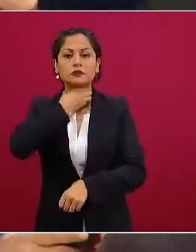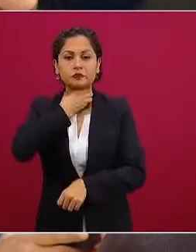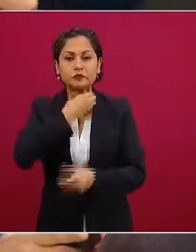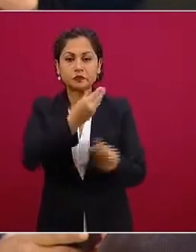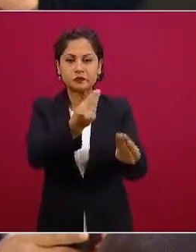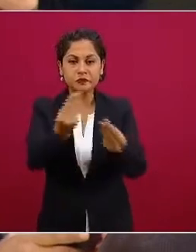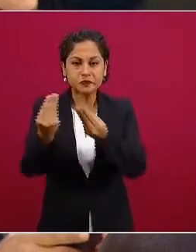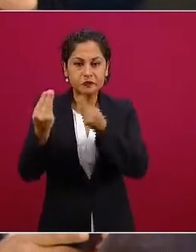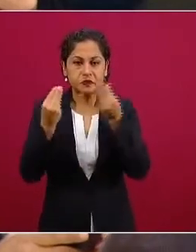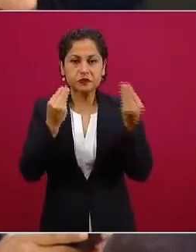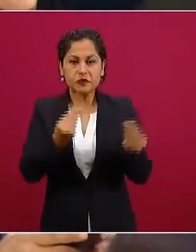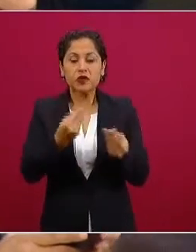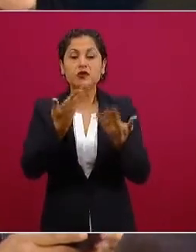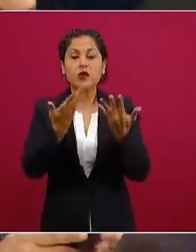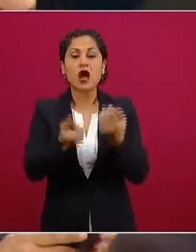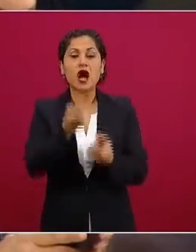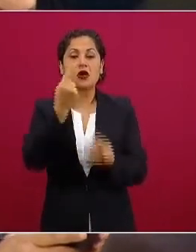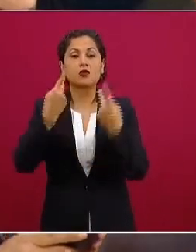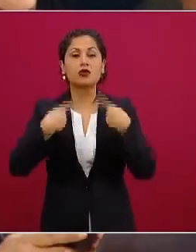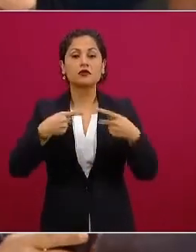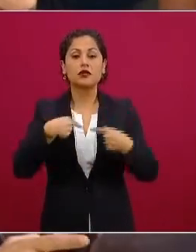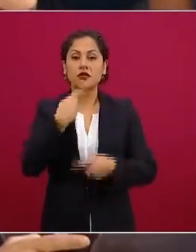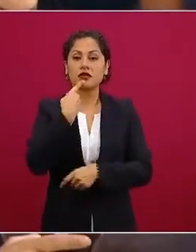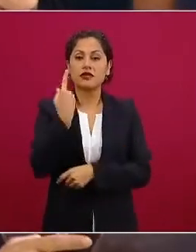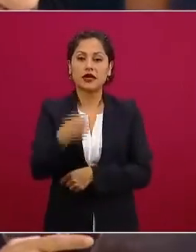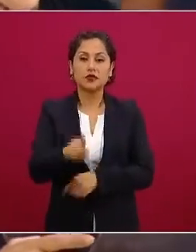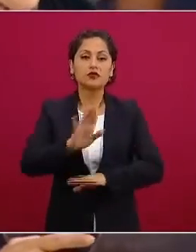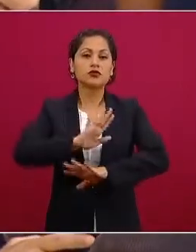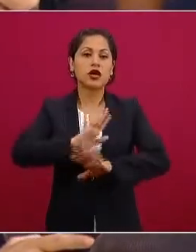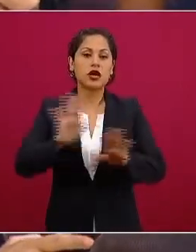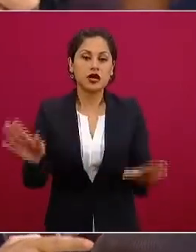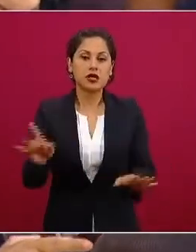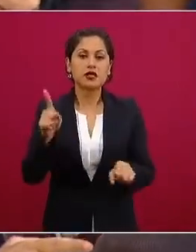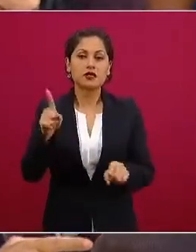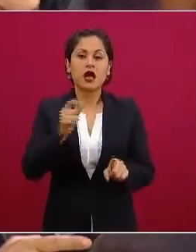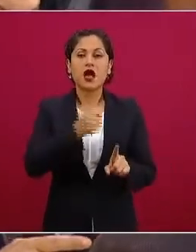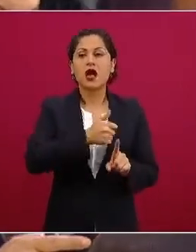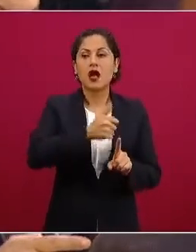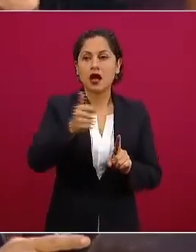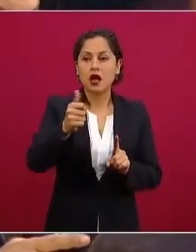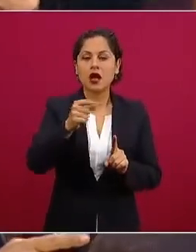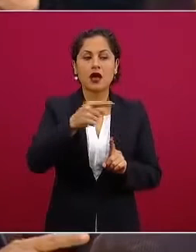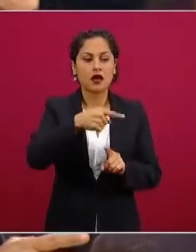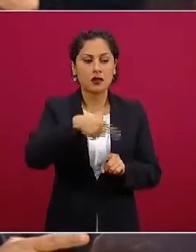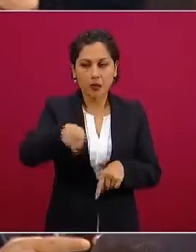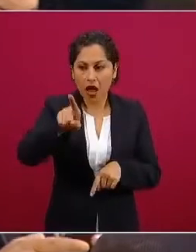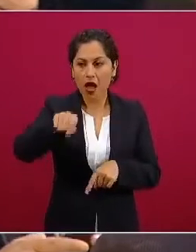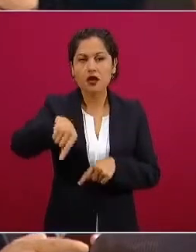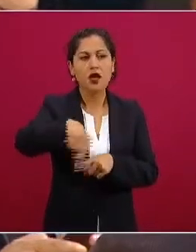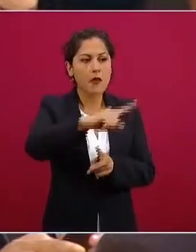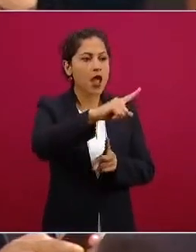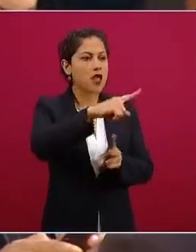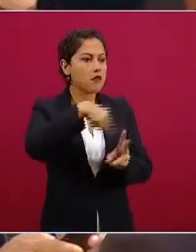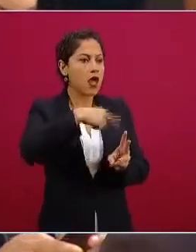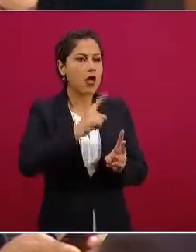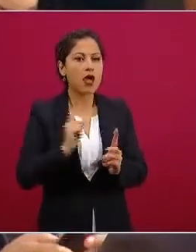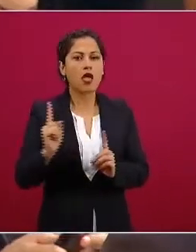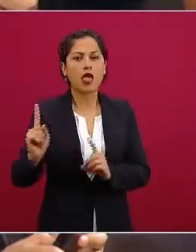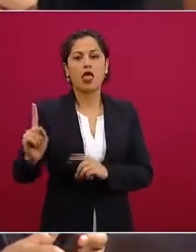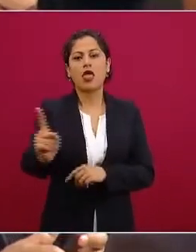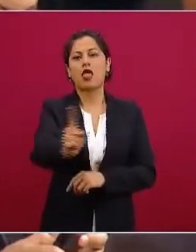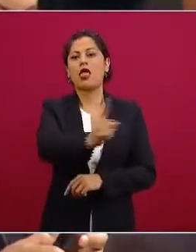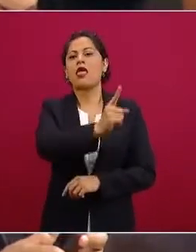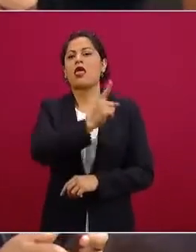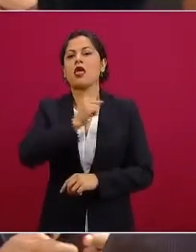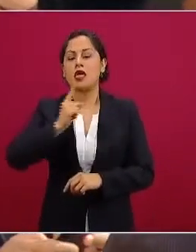denuncias de que no los están atendiendo de que los traen vueltas para acá que vayan para allá o sino que tienen temor también